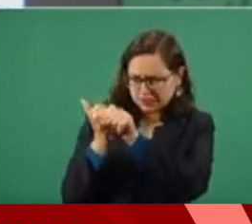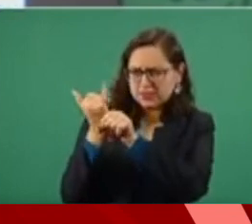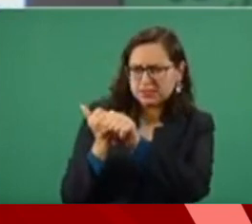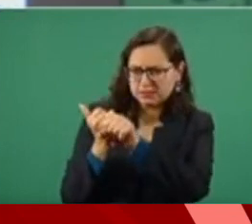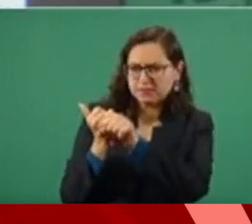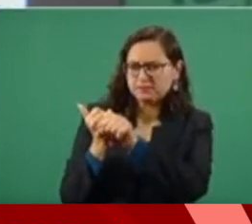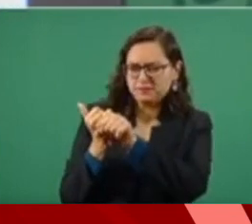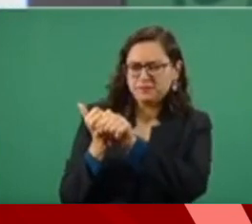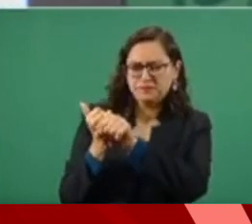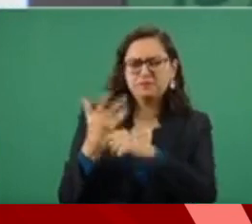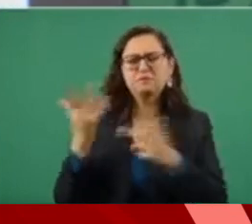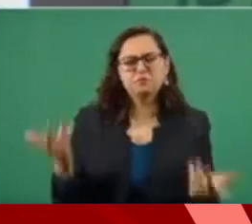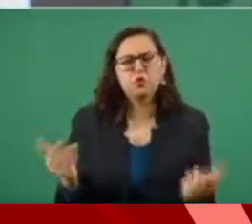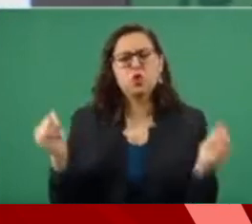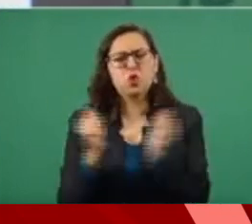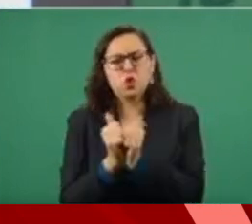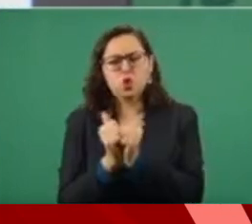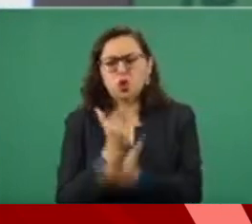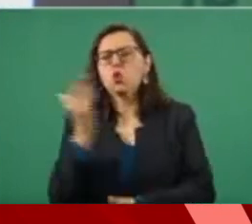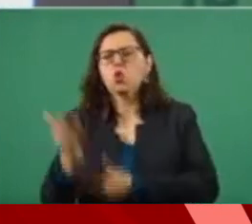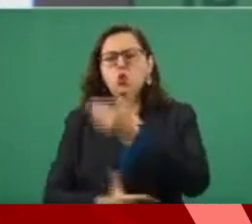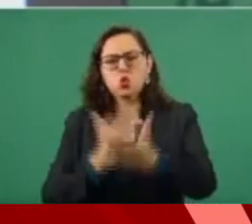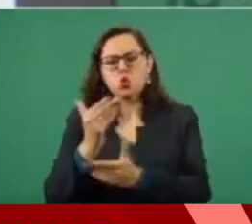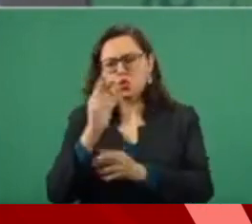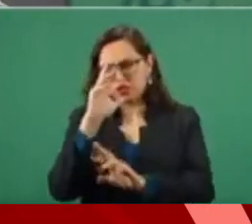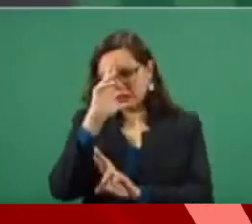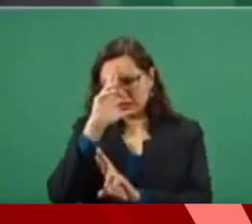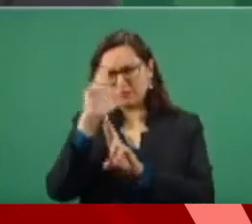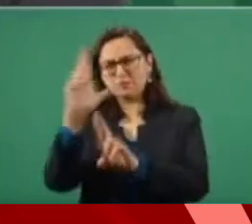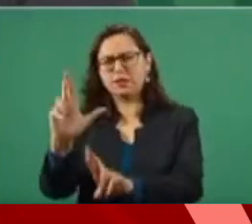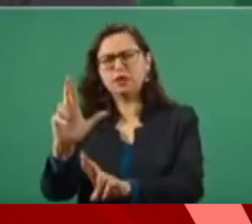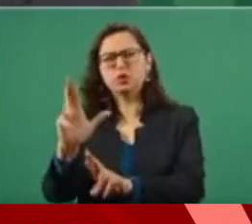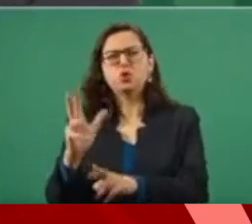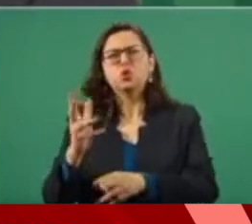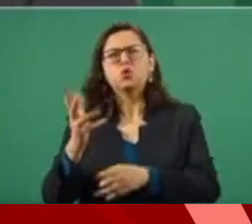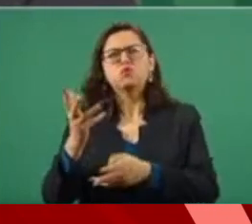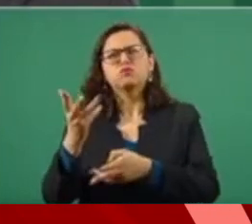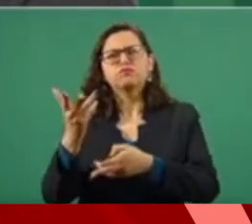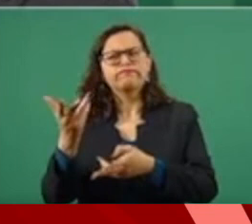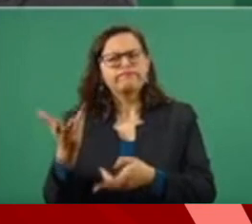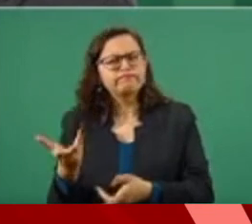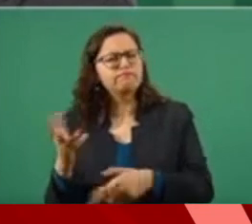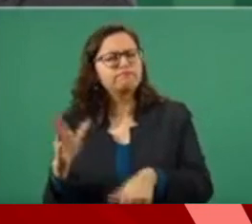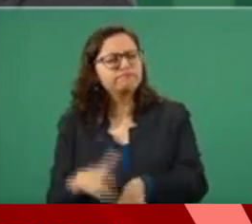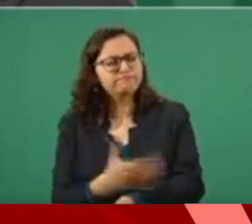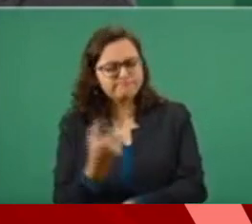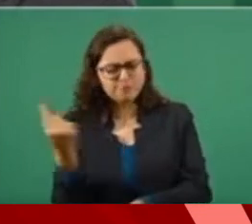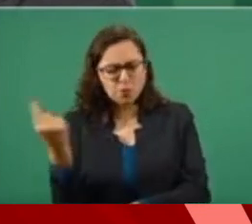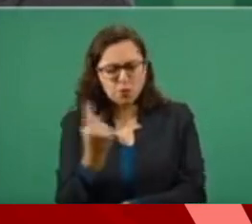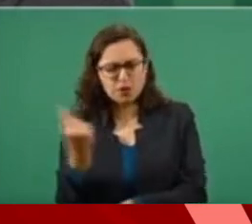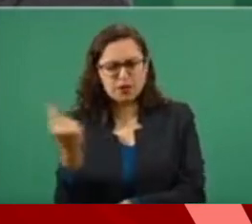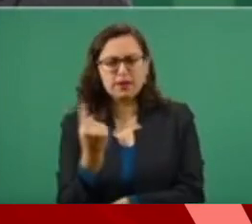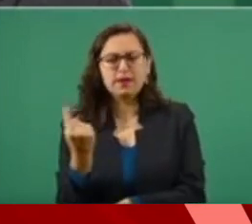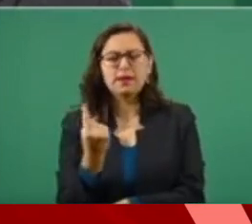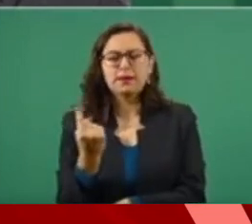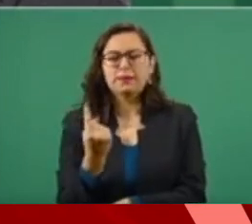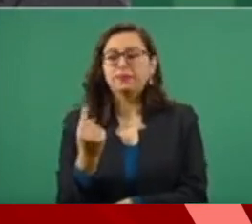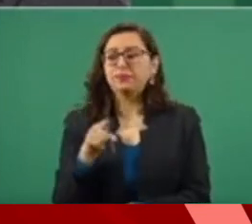porque la